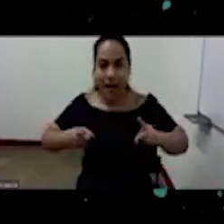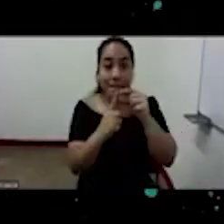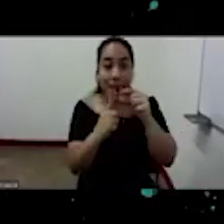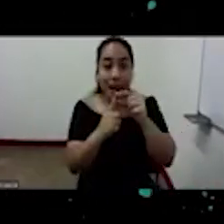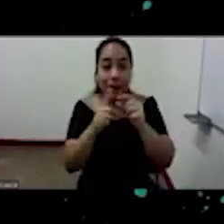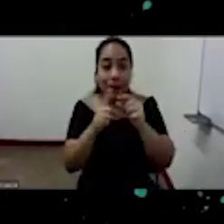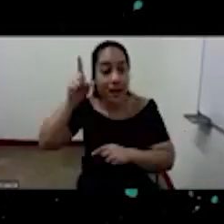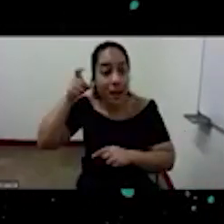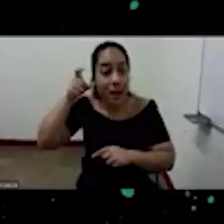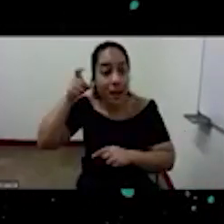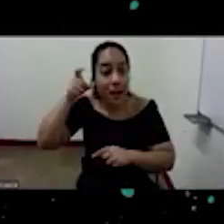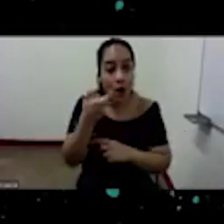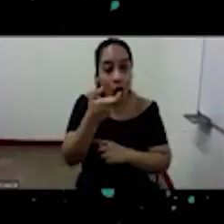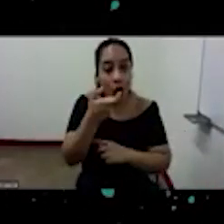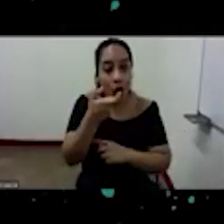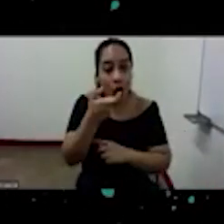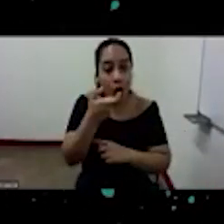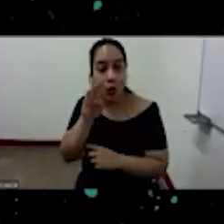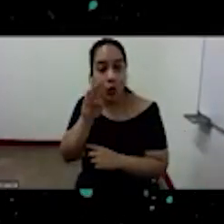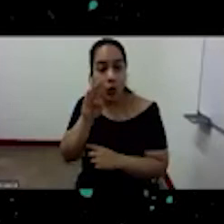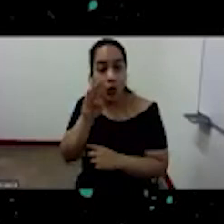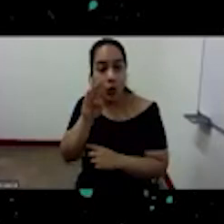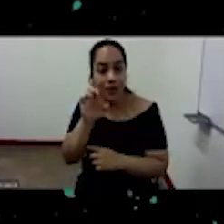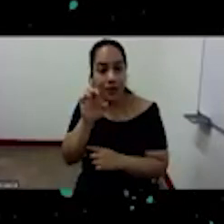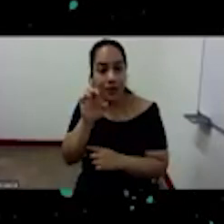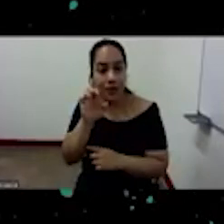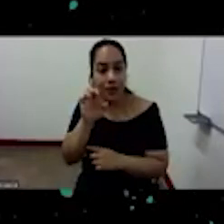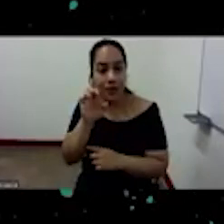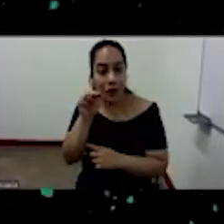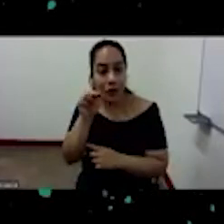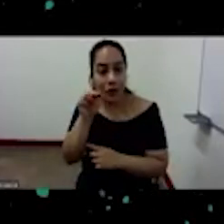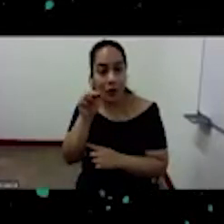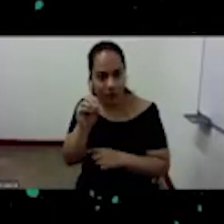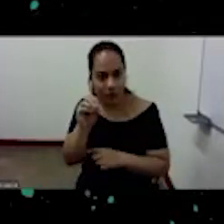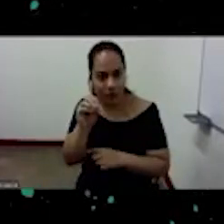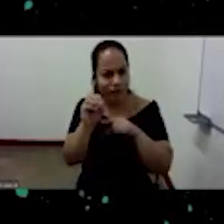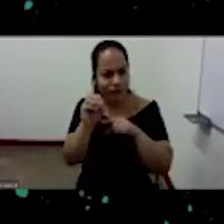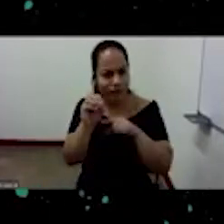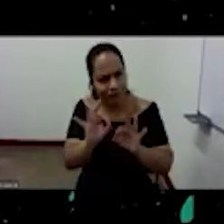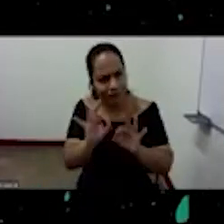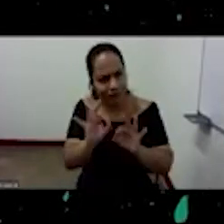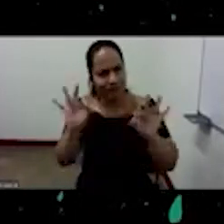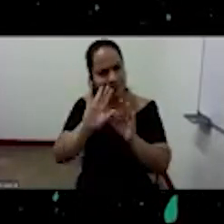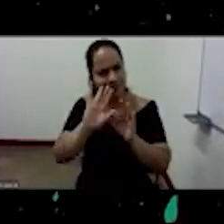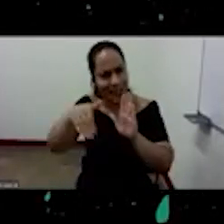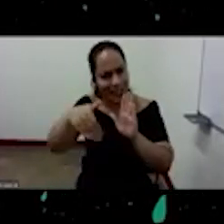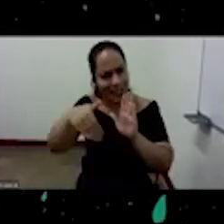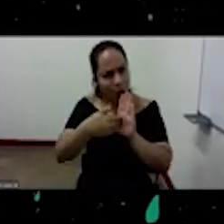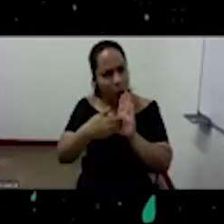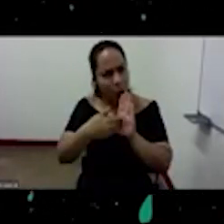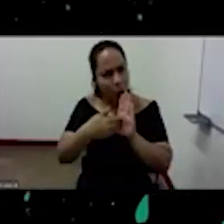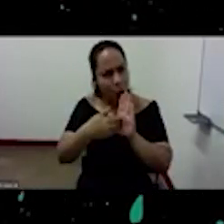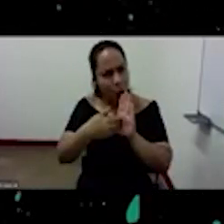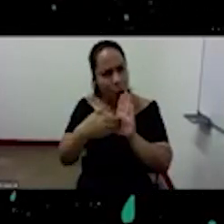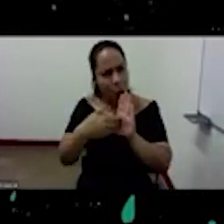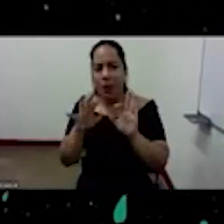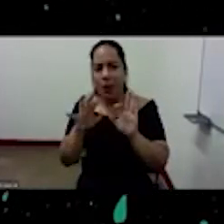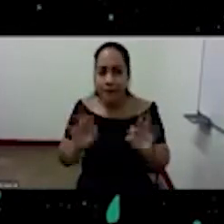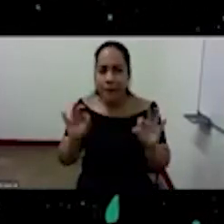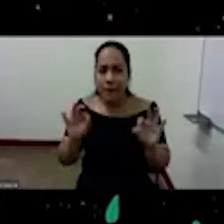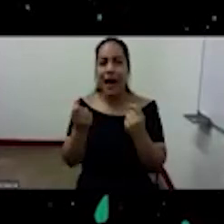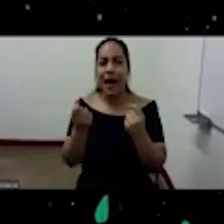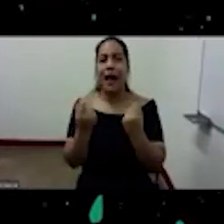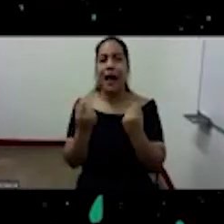es central para entender la actuación